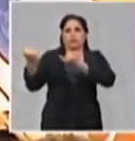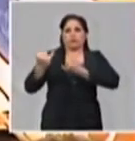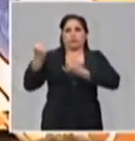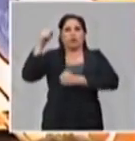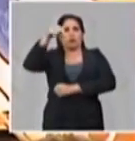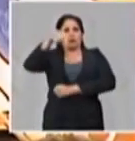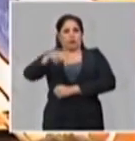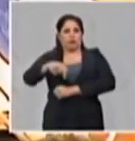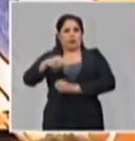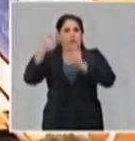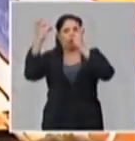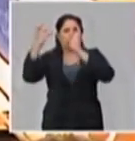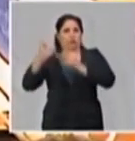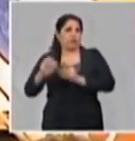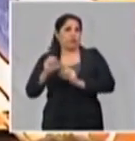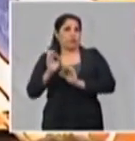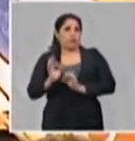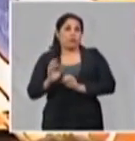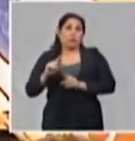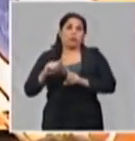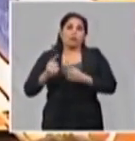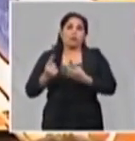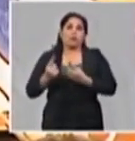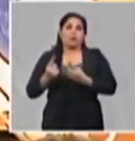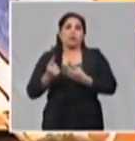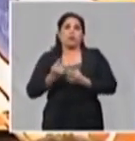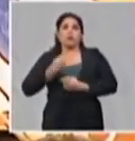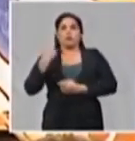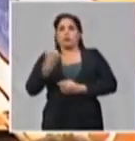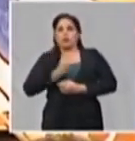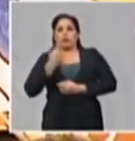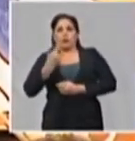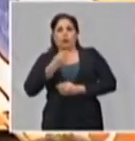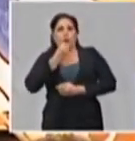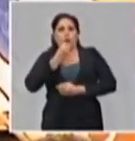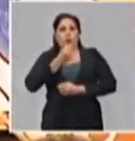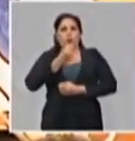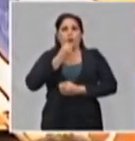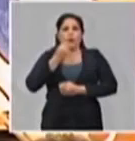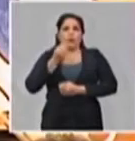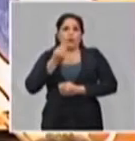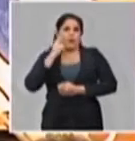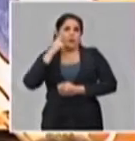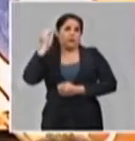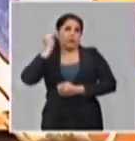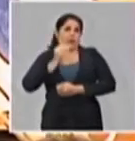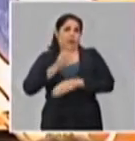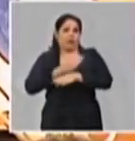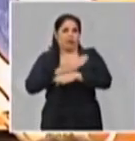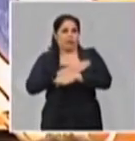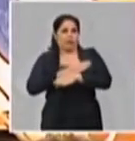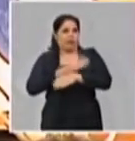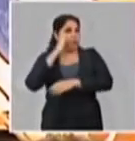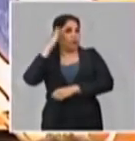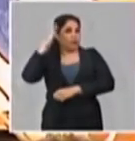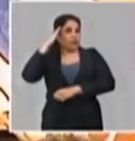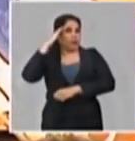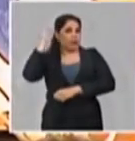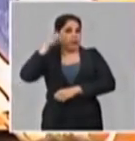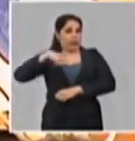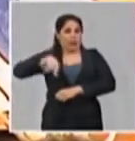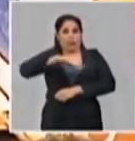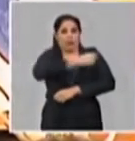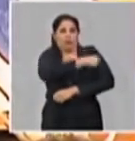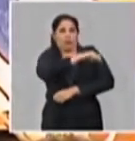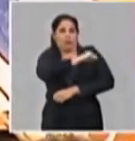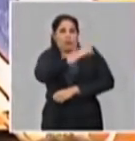y lamentablemente es para crecer. También es conocido por todos que en